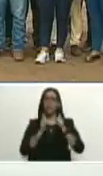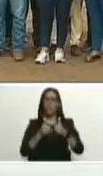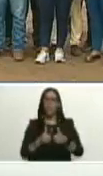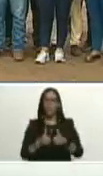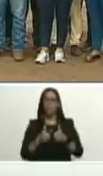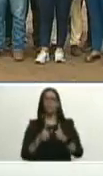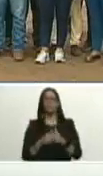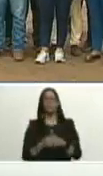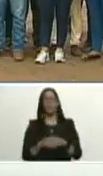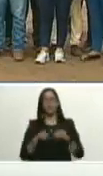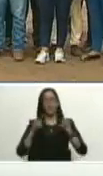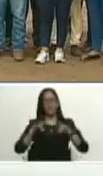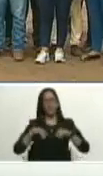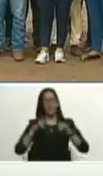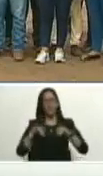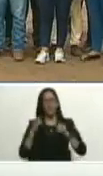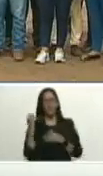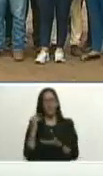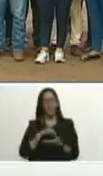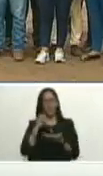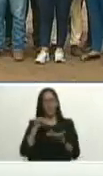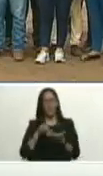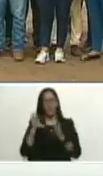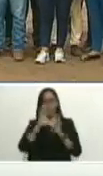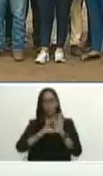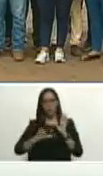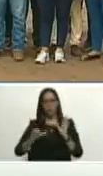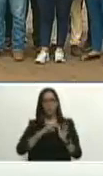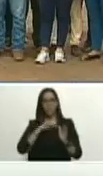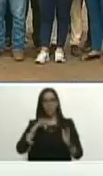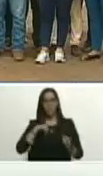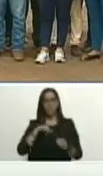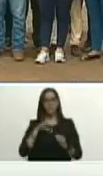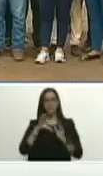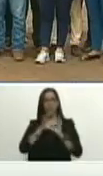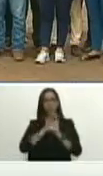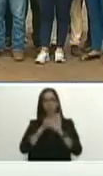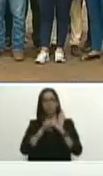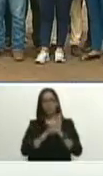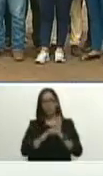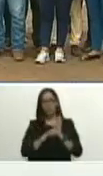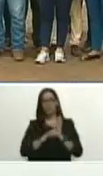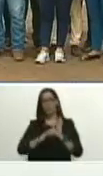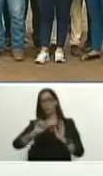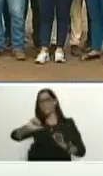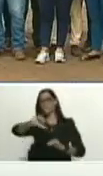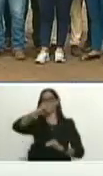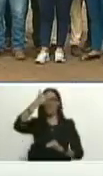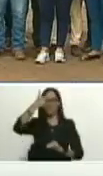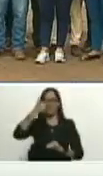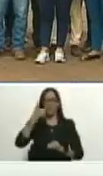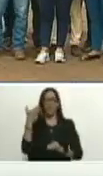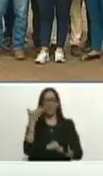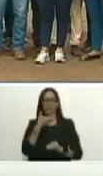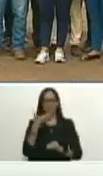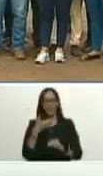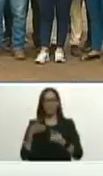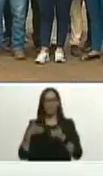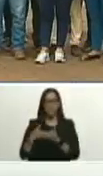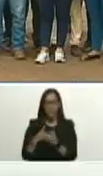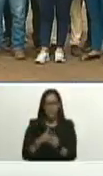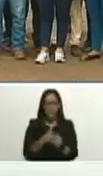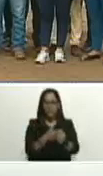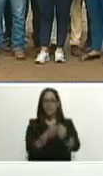Asamblea Nacional Constituyente y nuestra constitución magna carta de navegación